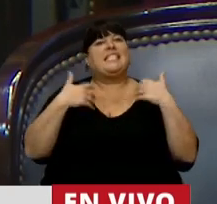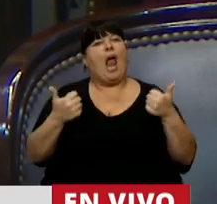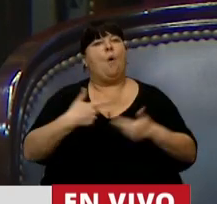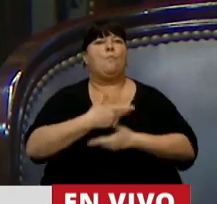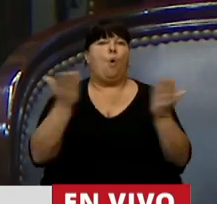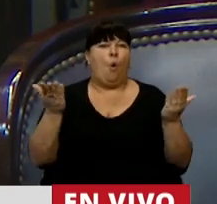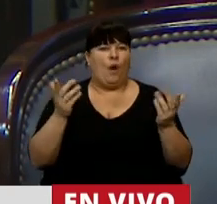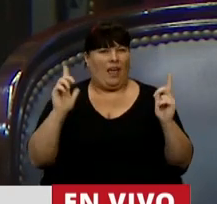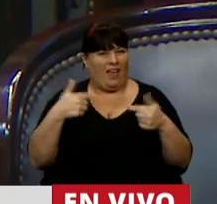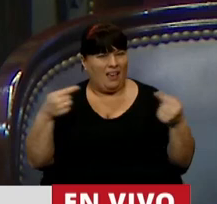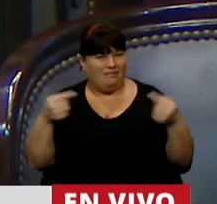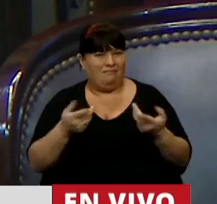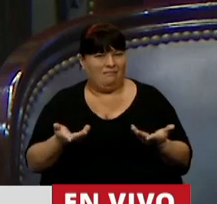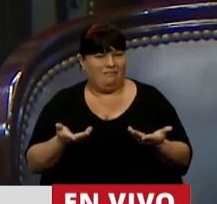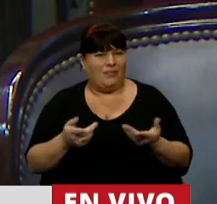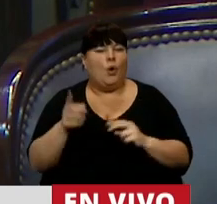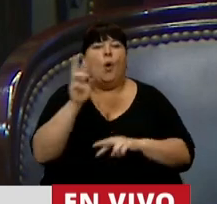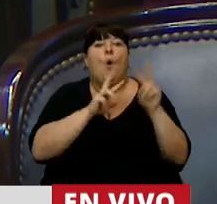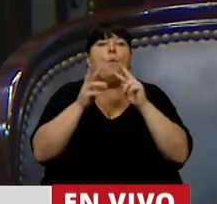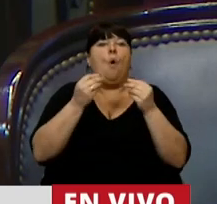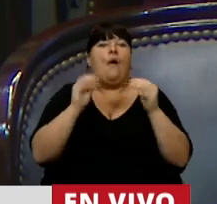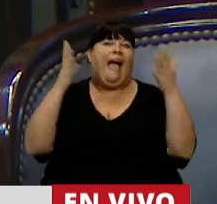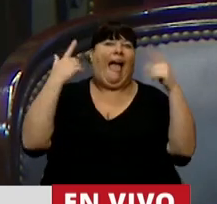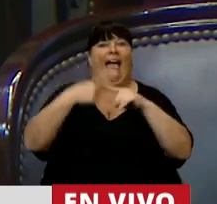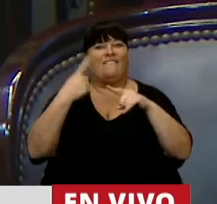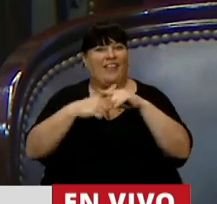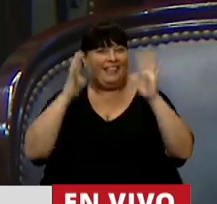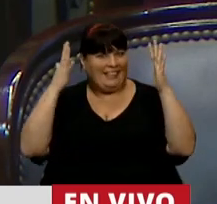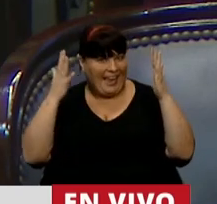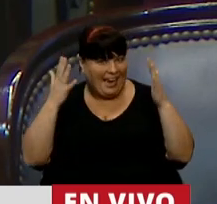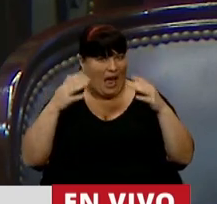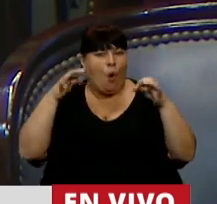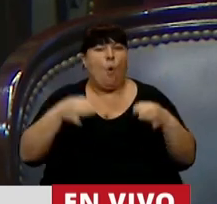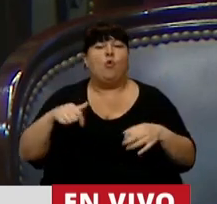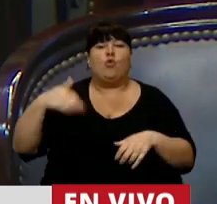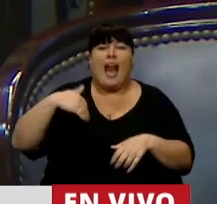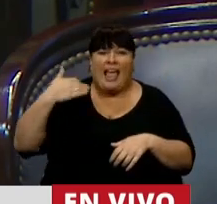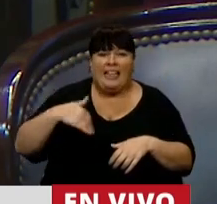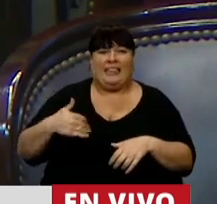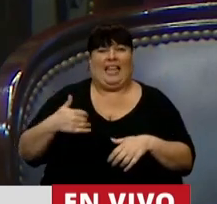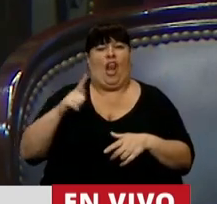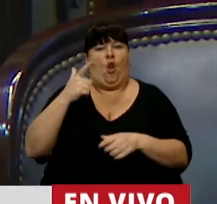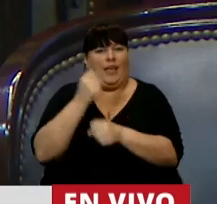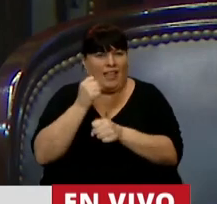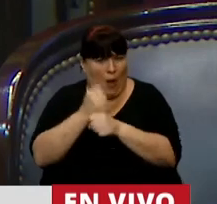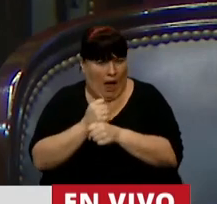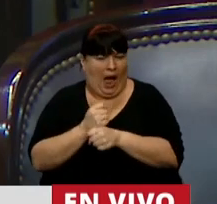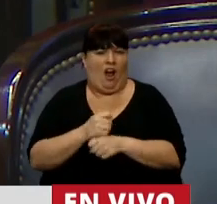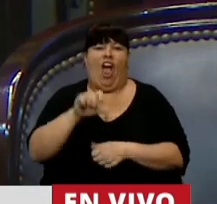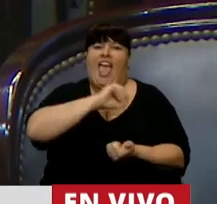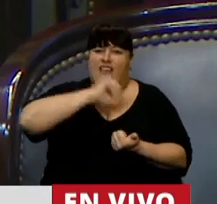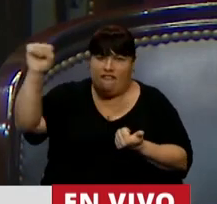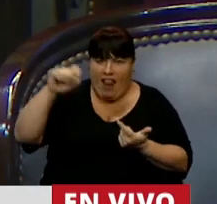pública. Buscan algo que festejar. En una Argentina de desenfleo, de